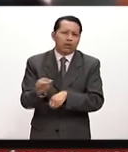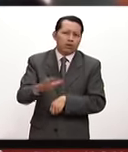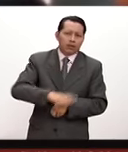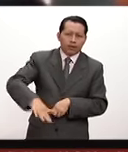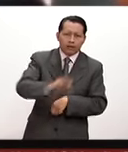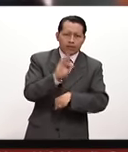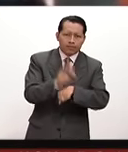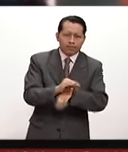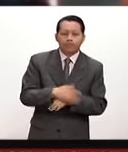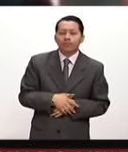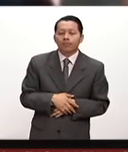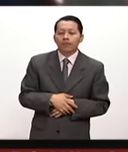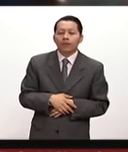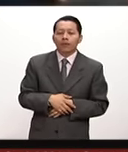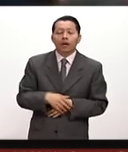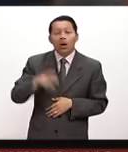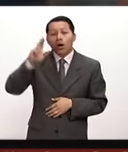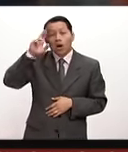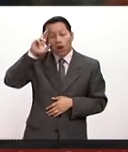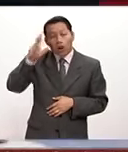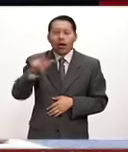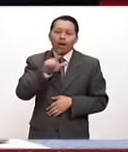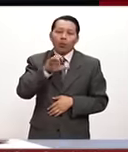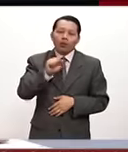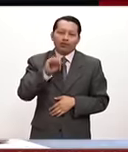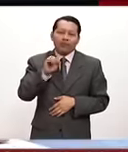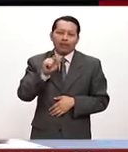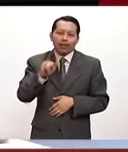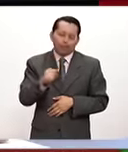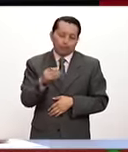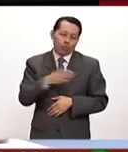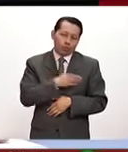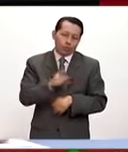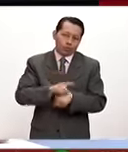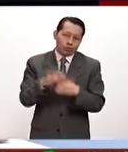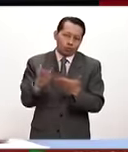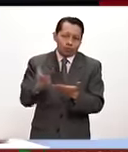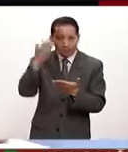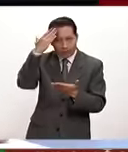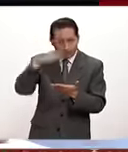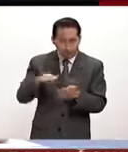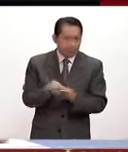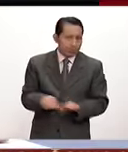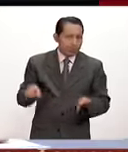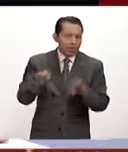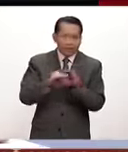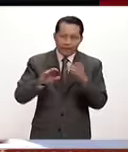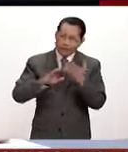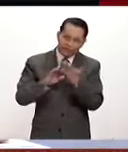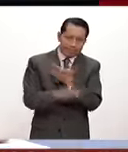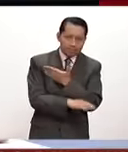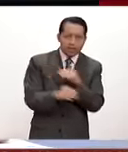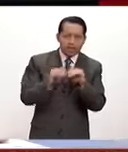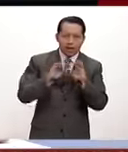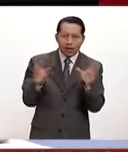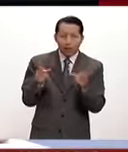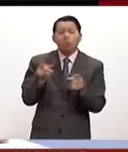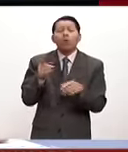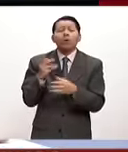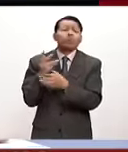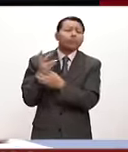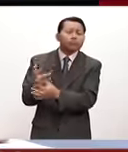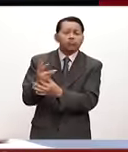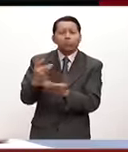Luis Felipe Puente, muy buenos días. Sabemos que la naturaleza no tiene palabra y la prevención siempre es clave. ¿Qué llamado le haría usted